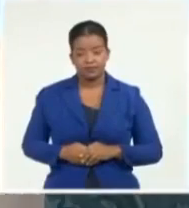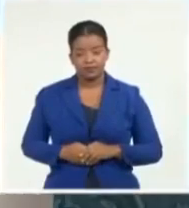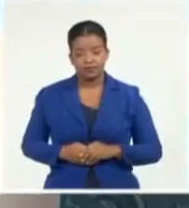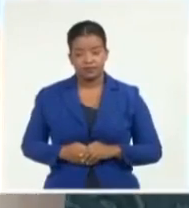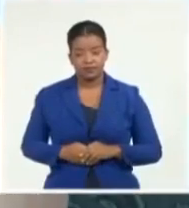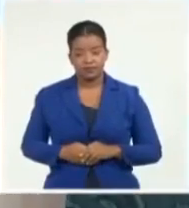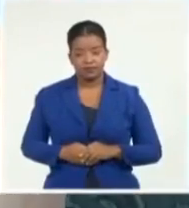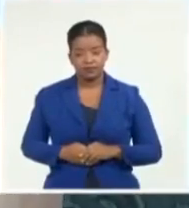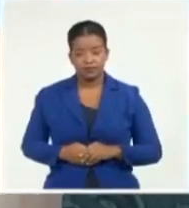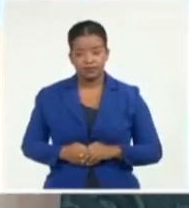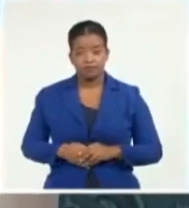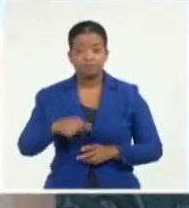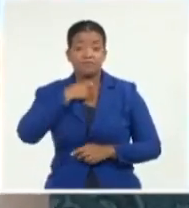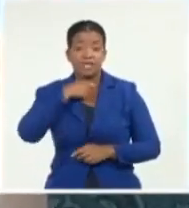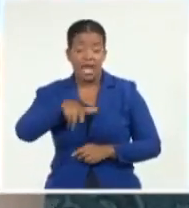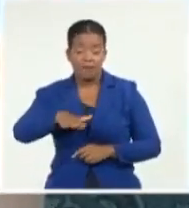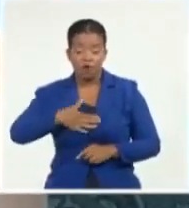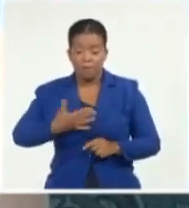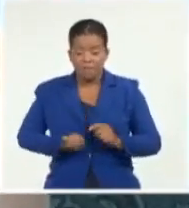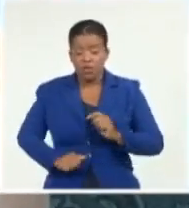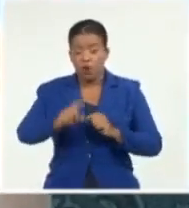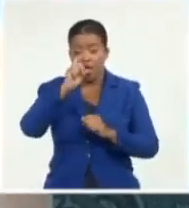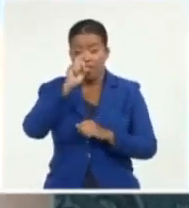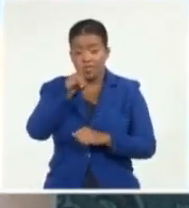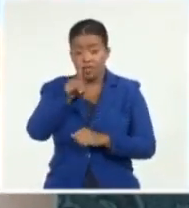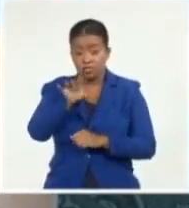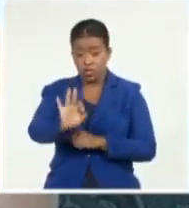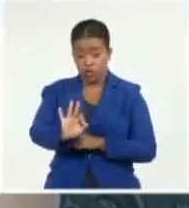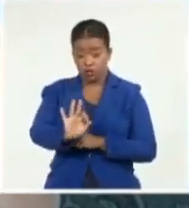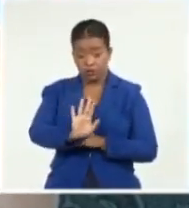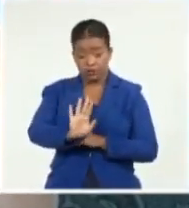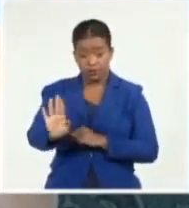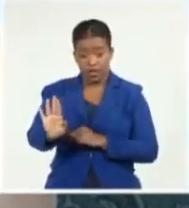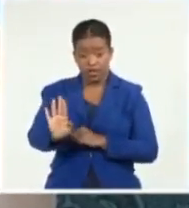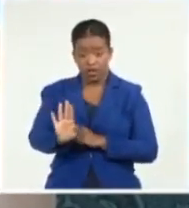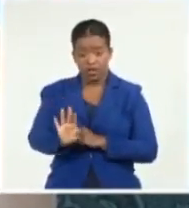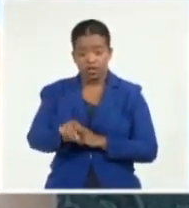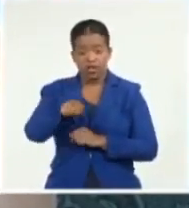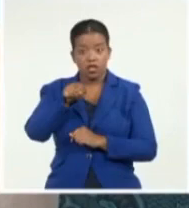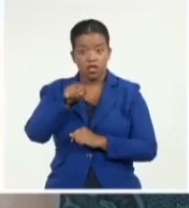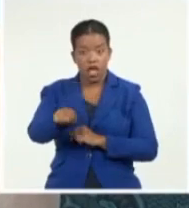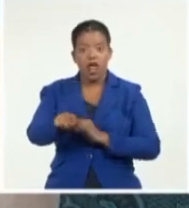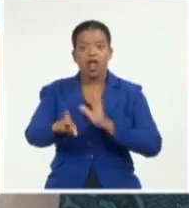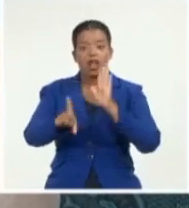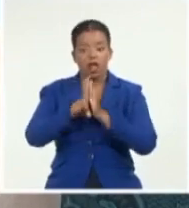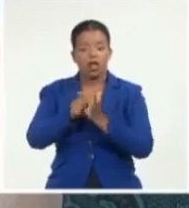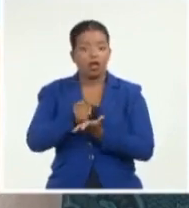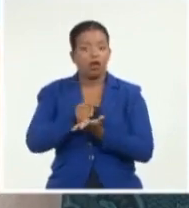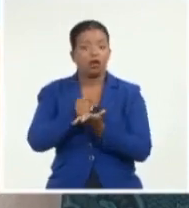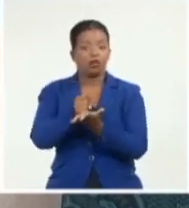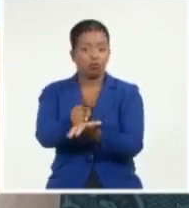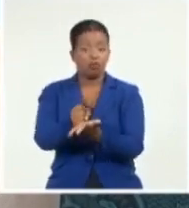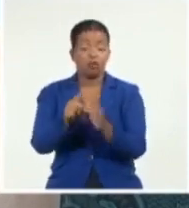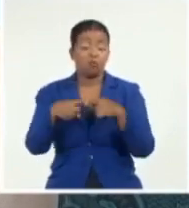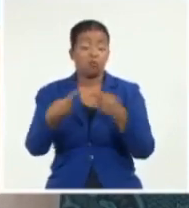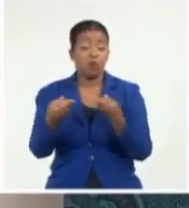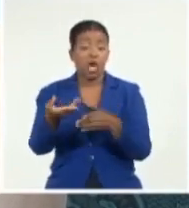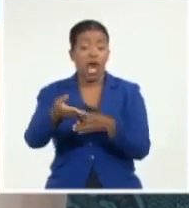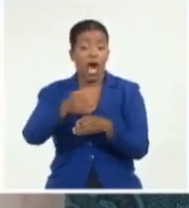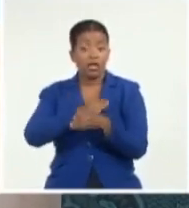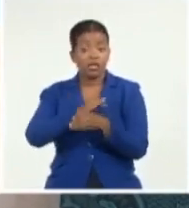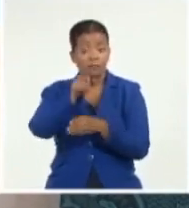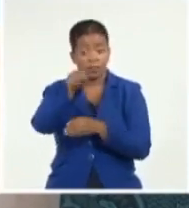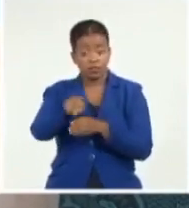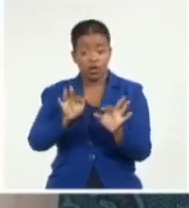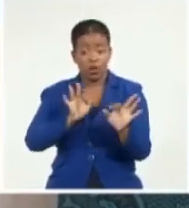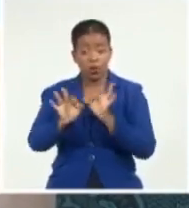Es decir, cuando Carlos tenga más de 18 años, Carlos va a ser reconocido ante la ley. Porque antes cuando daban tutela no